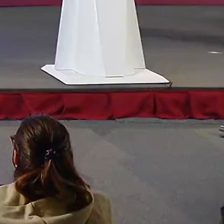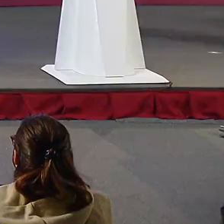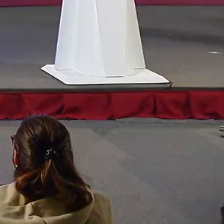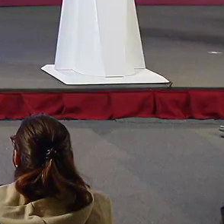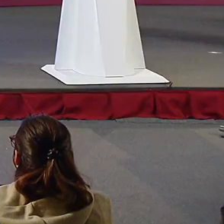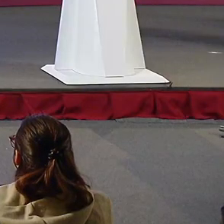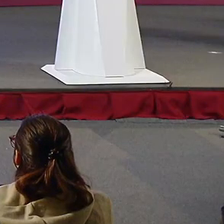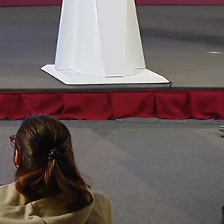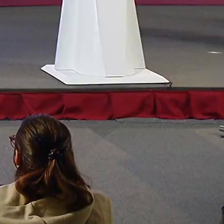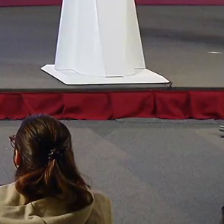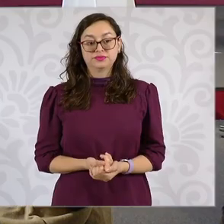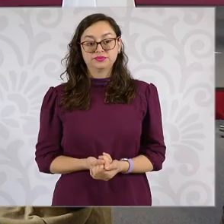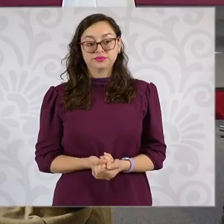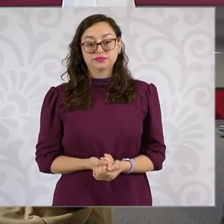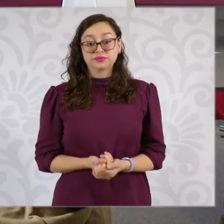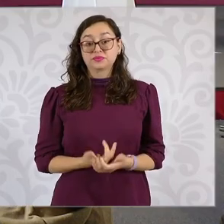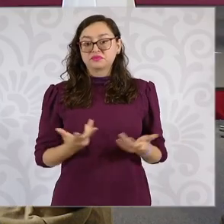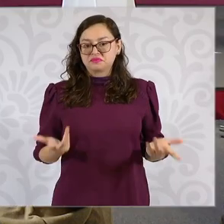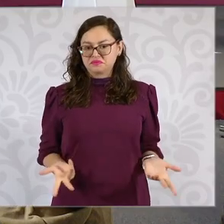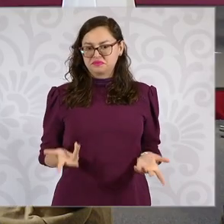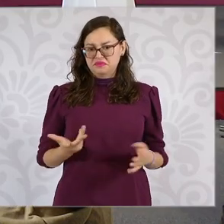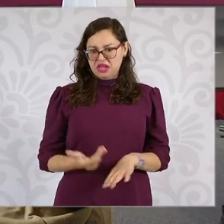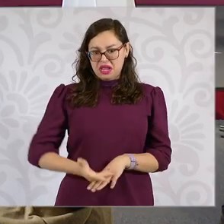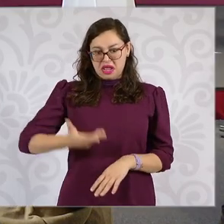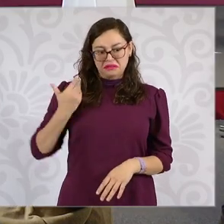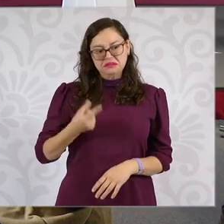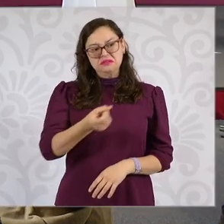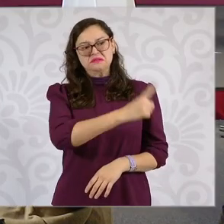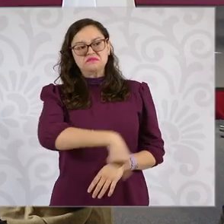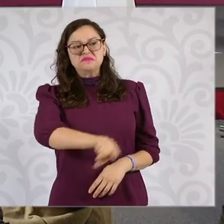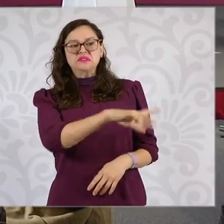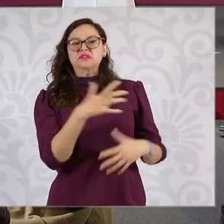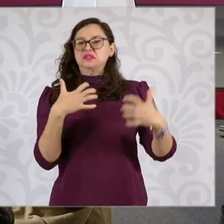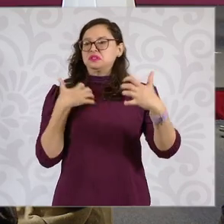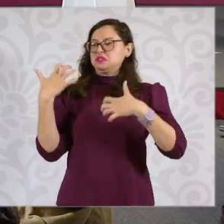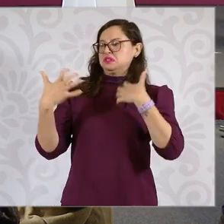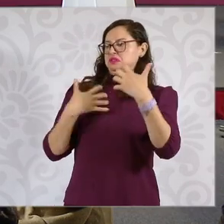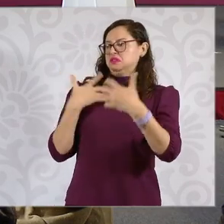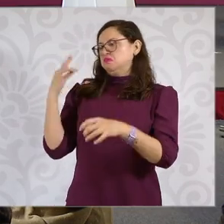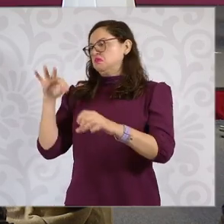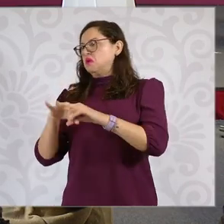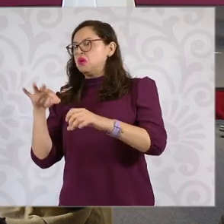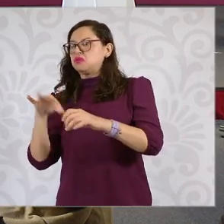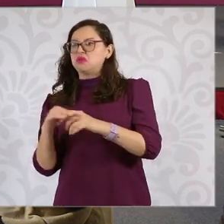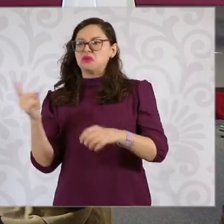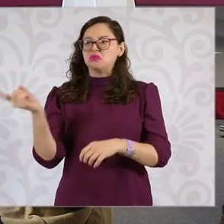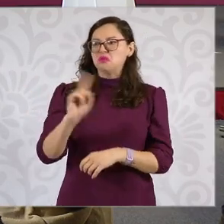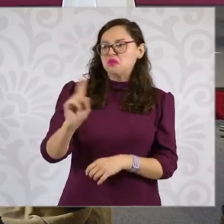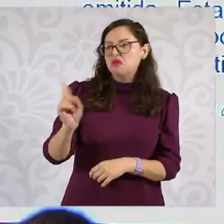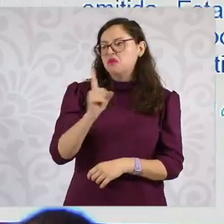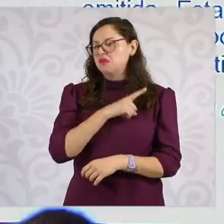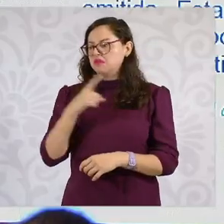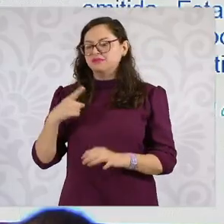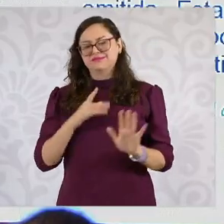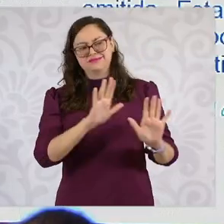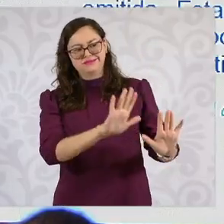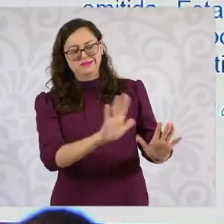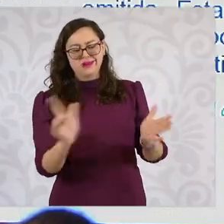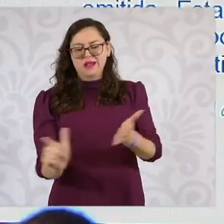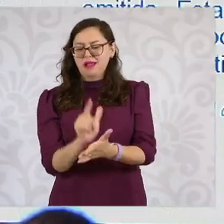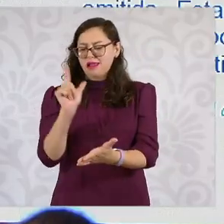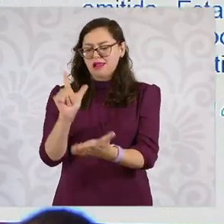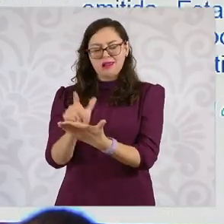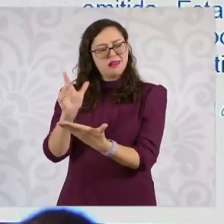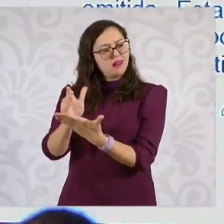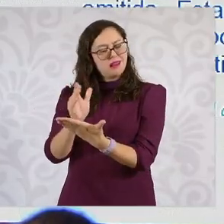En su momento se dijo que había una sobre representación. Esta ley muestra que se siguió exactamente el